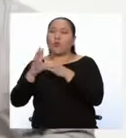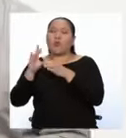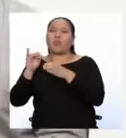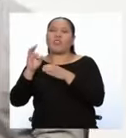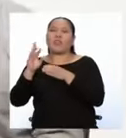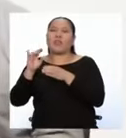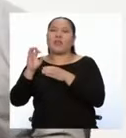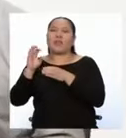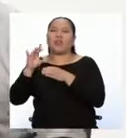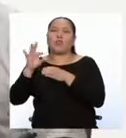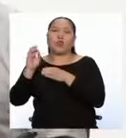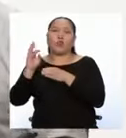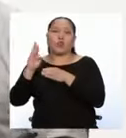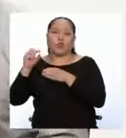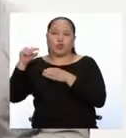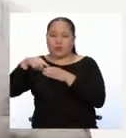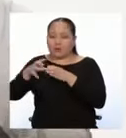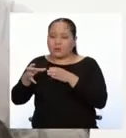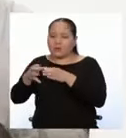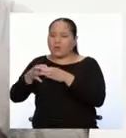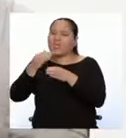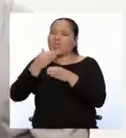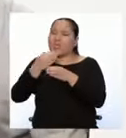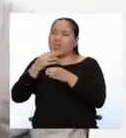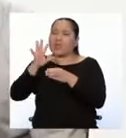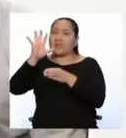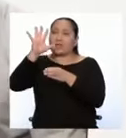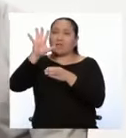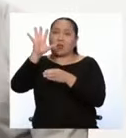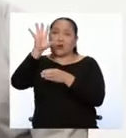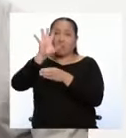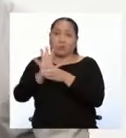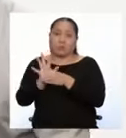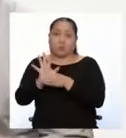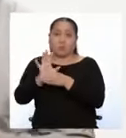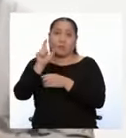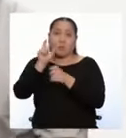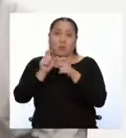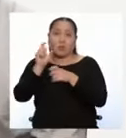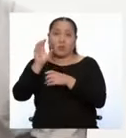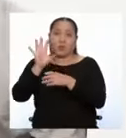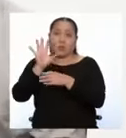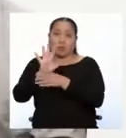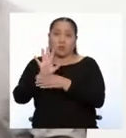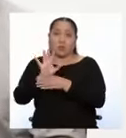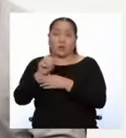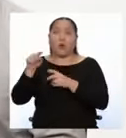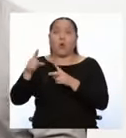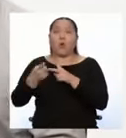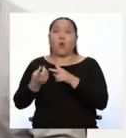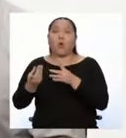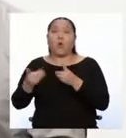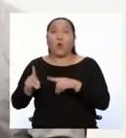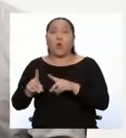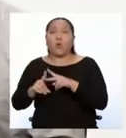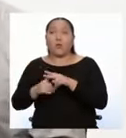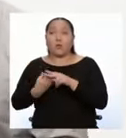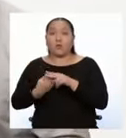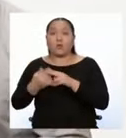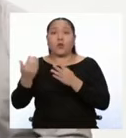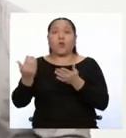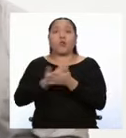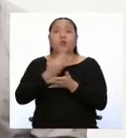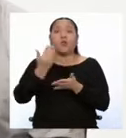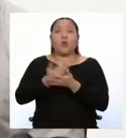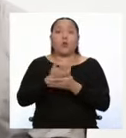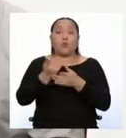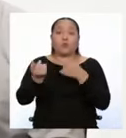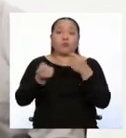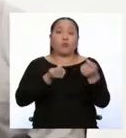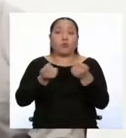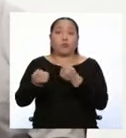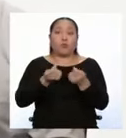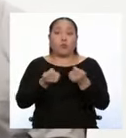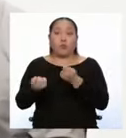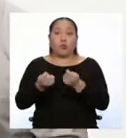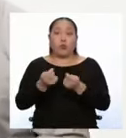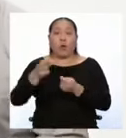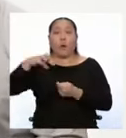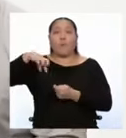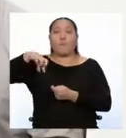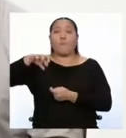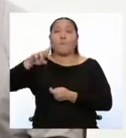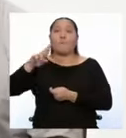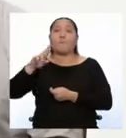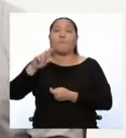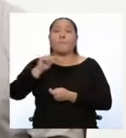Este directorio estuvo compuesto por cinco miembros. Desde sus inicios, el nuevo régimen, que era el parlamentario,